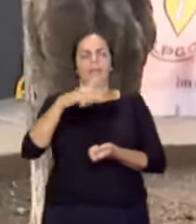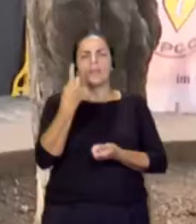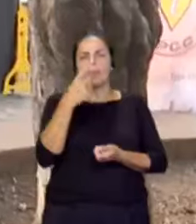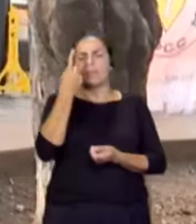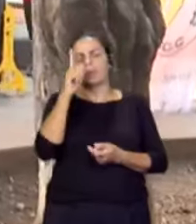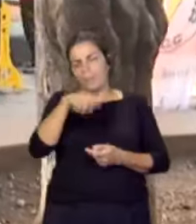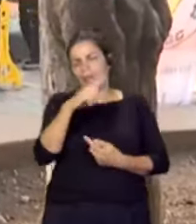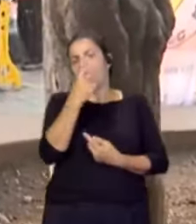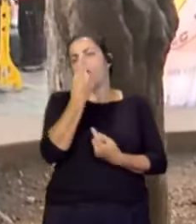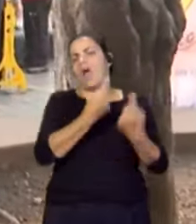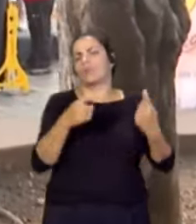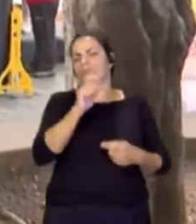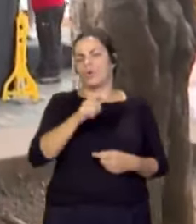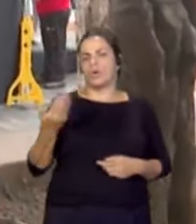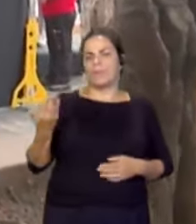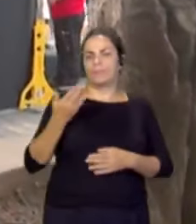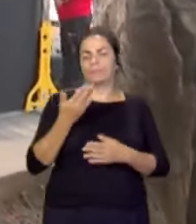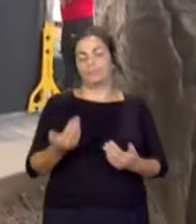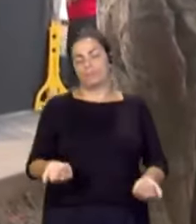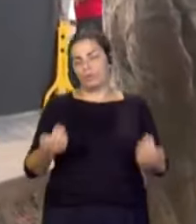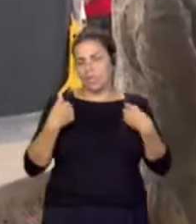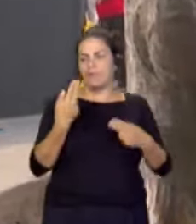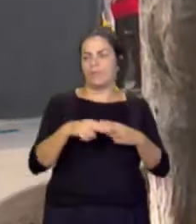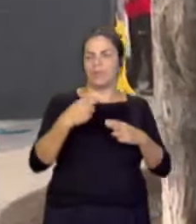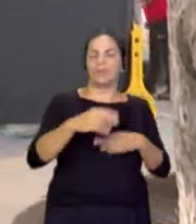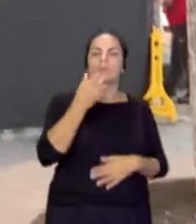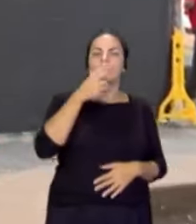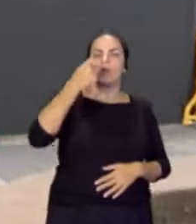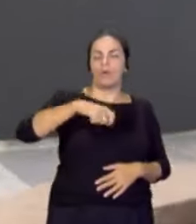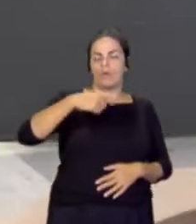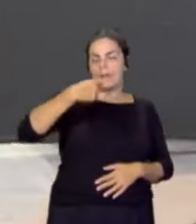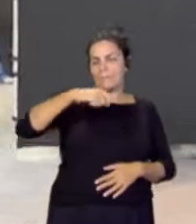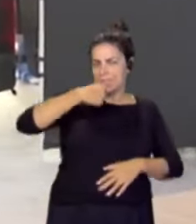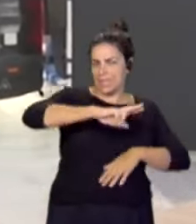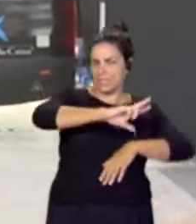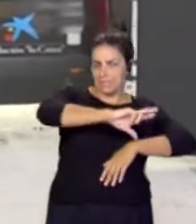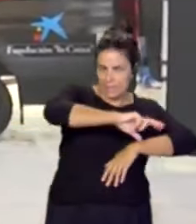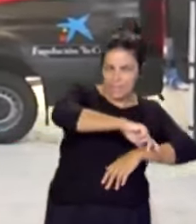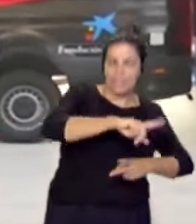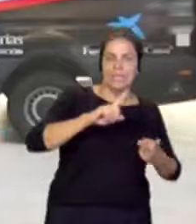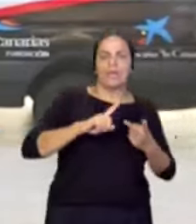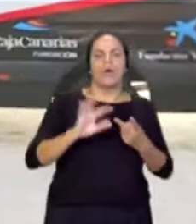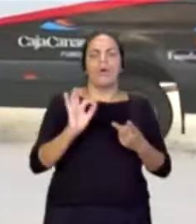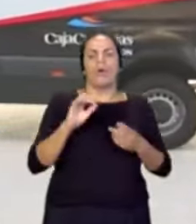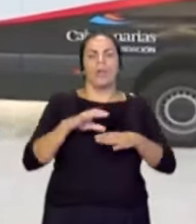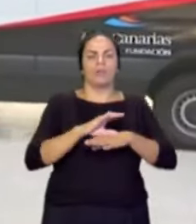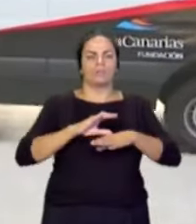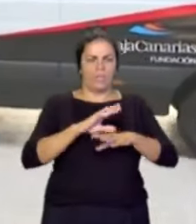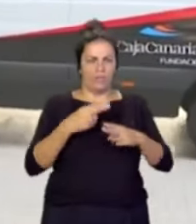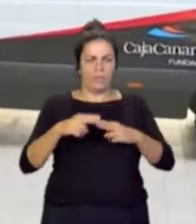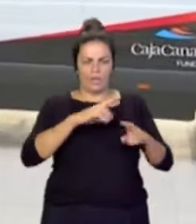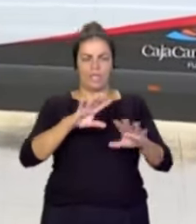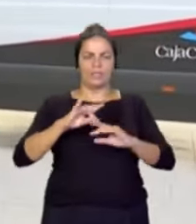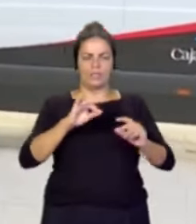como el presidente del Cabildo Insular de Gran Canaria, en tonos morales o el consejero de Política Territorial, Manuel Miranda, que están